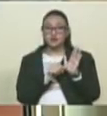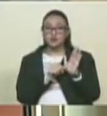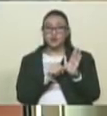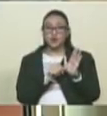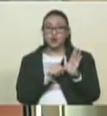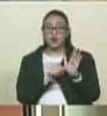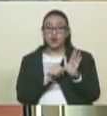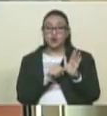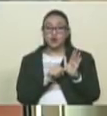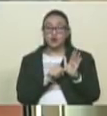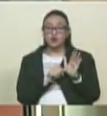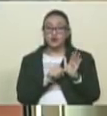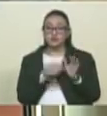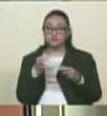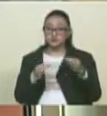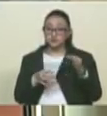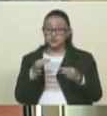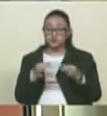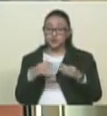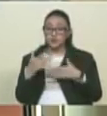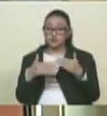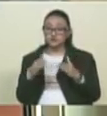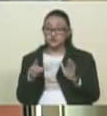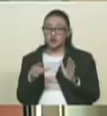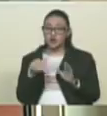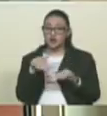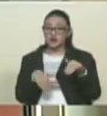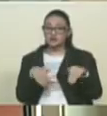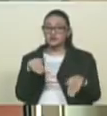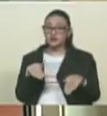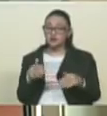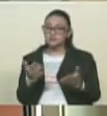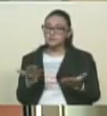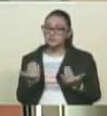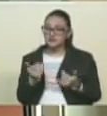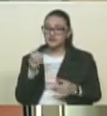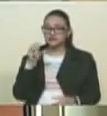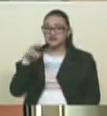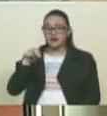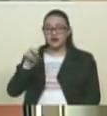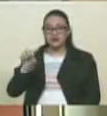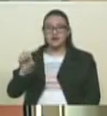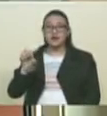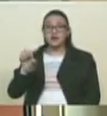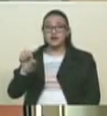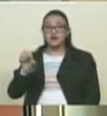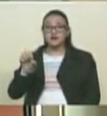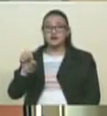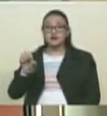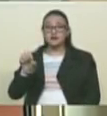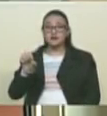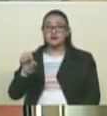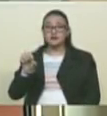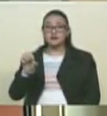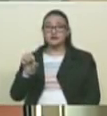Penal venezolano y de la Ley Orgánica de Procesos Electorales, queremos solicitar al Consejo Nacional Electoral que preserve